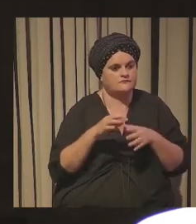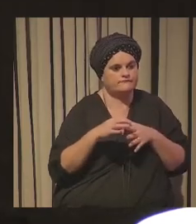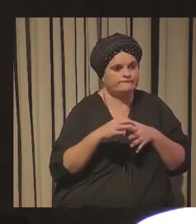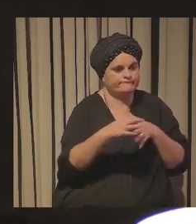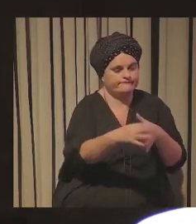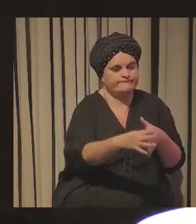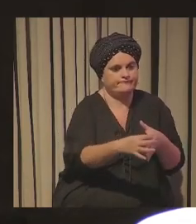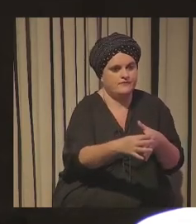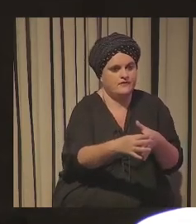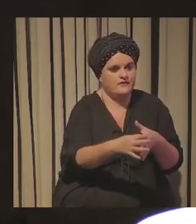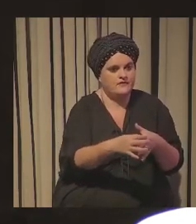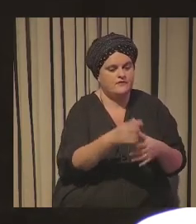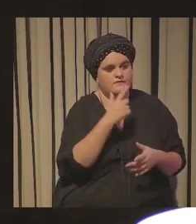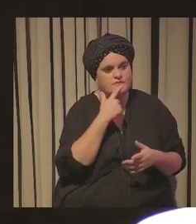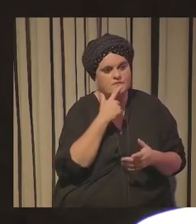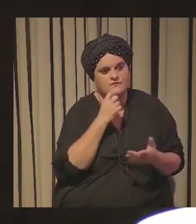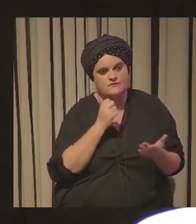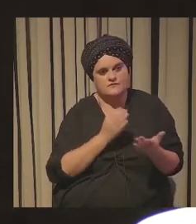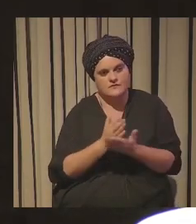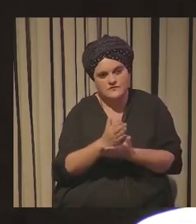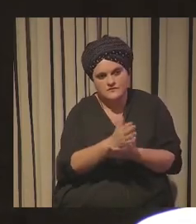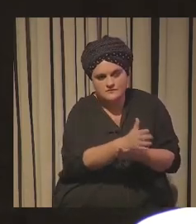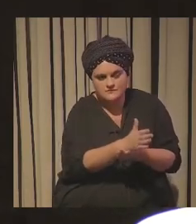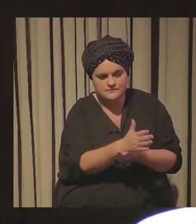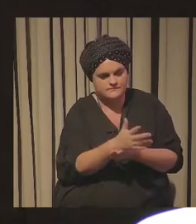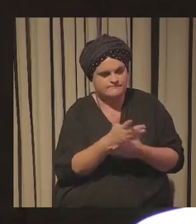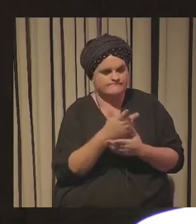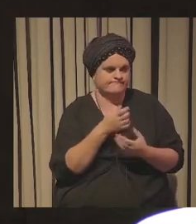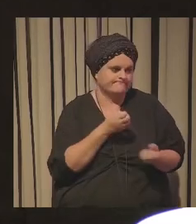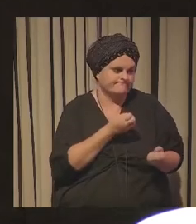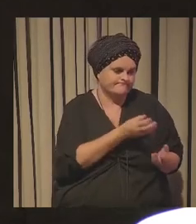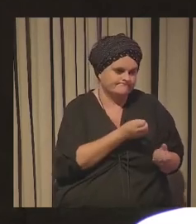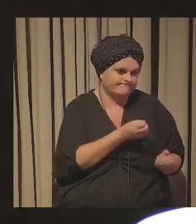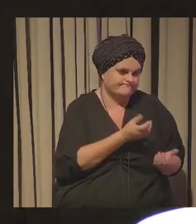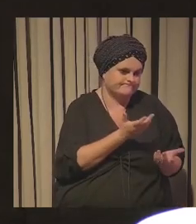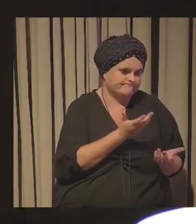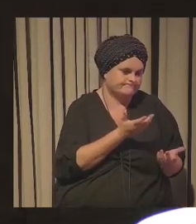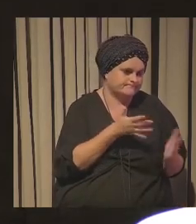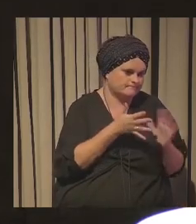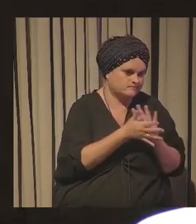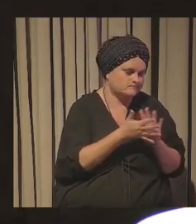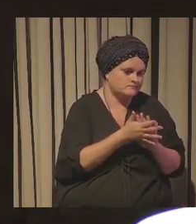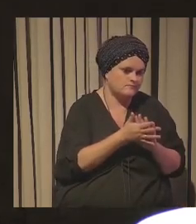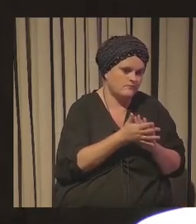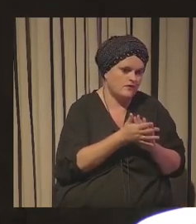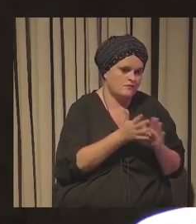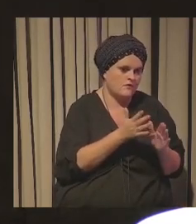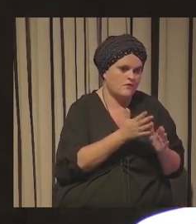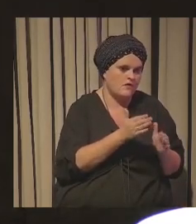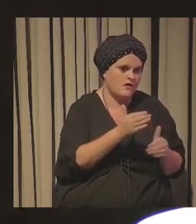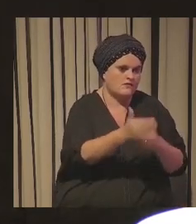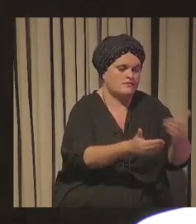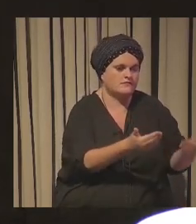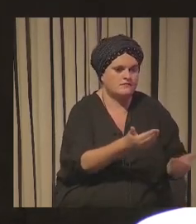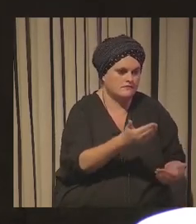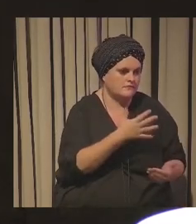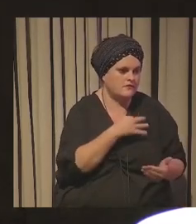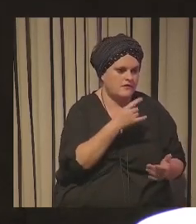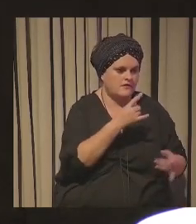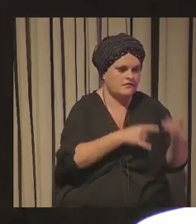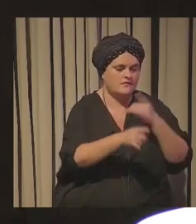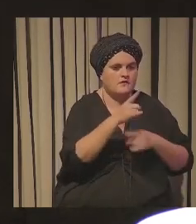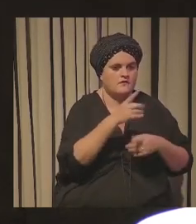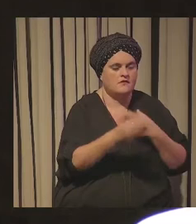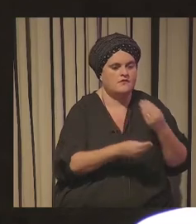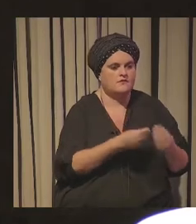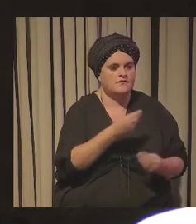talento y las tendencias van por aquí ¿qué puedo hacer? ¿qué puedo...? ¿cómo puedo adelantarme y ser más atractivo? Eso